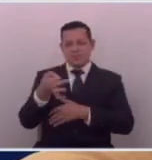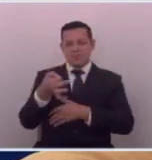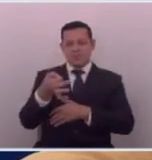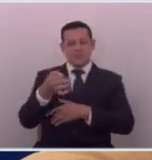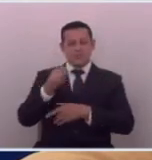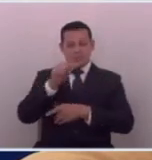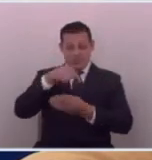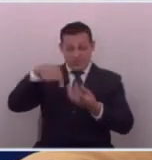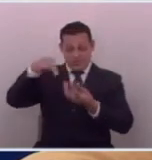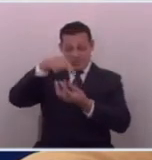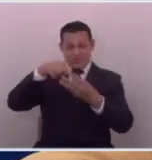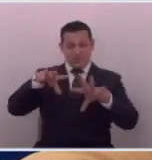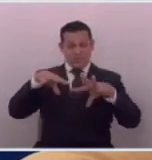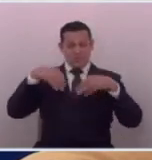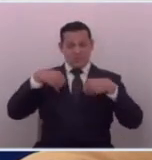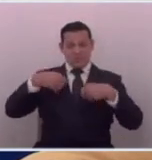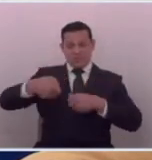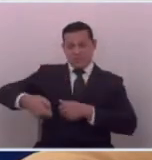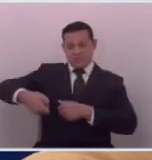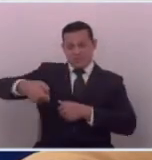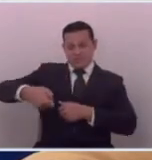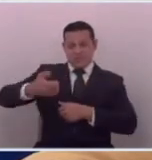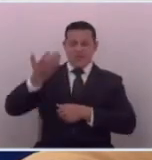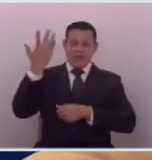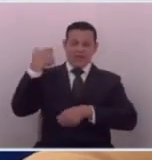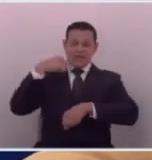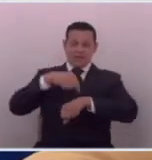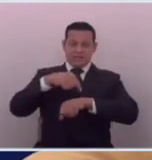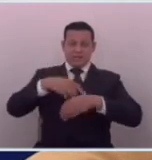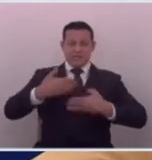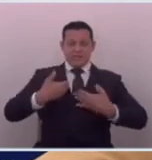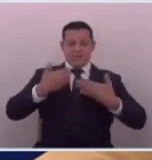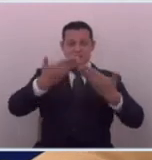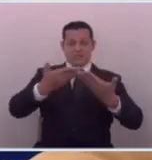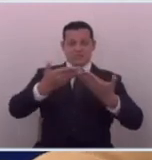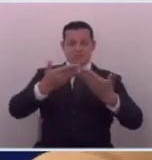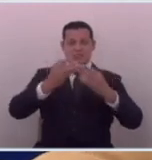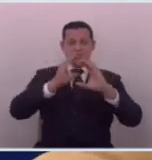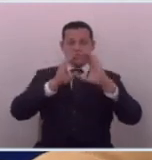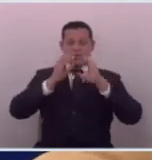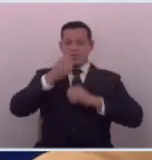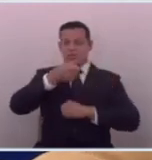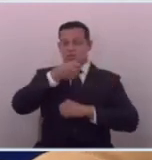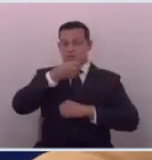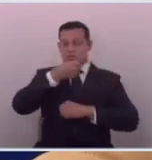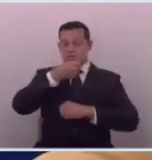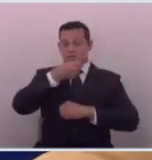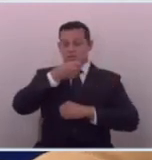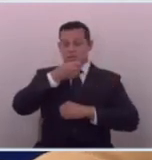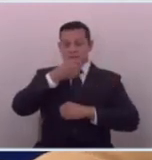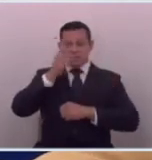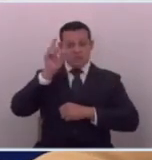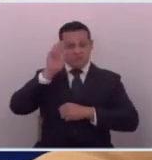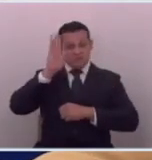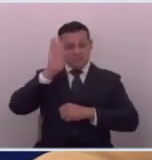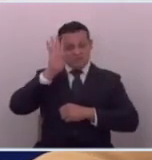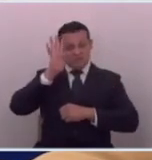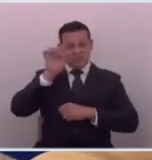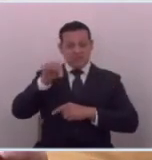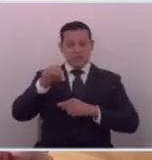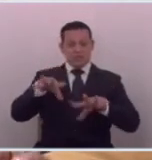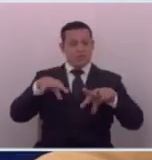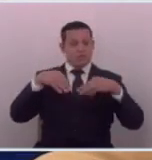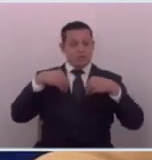aceptando los maletinazos que se le daban antes a esos medios absurdos están aceptando